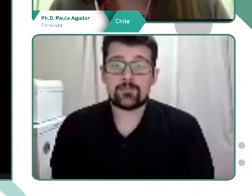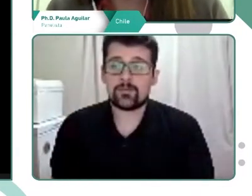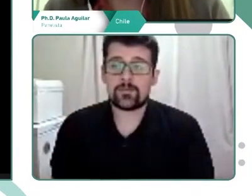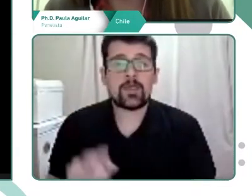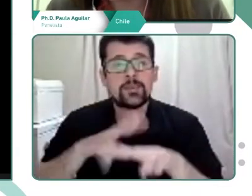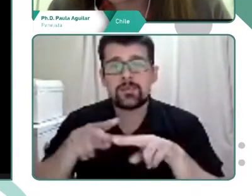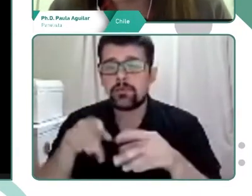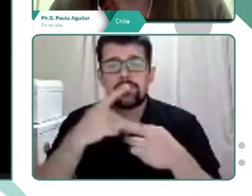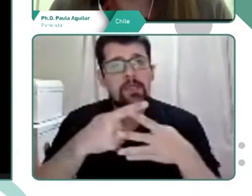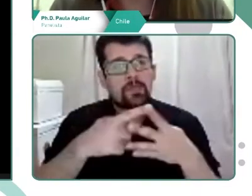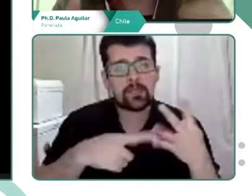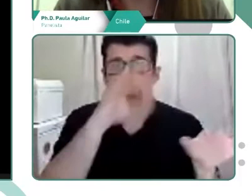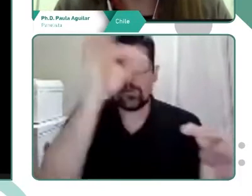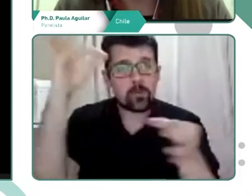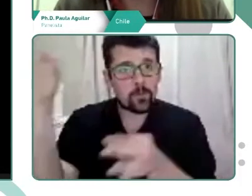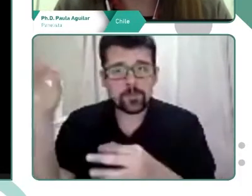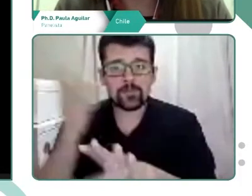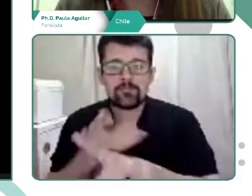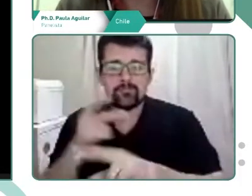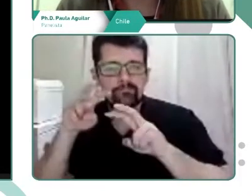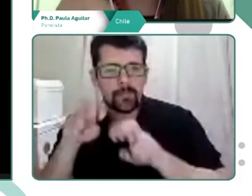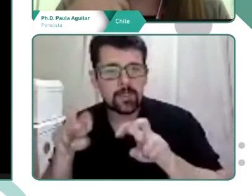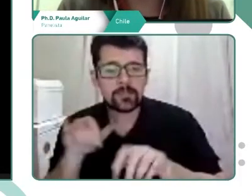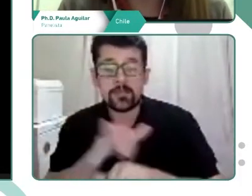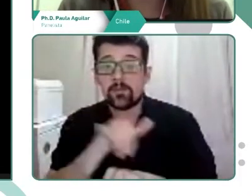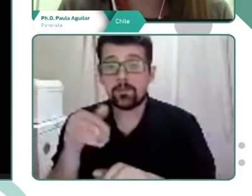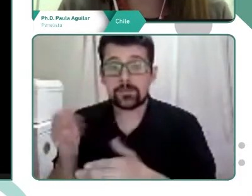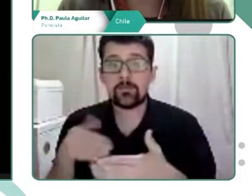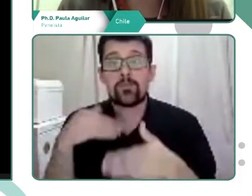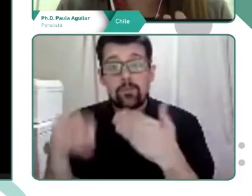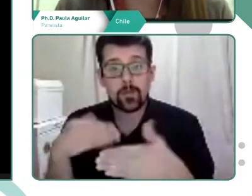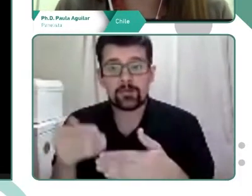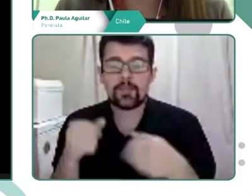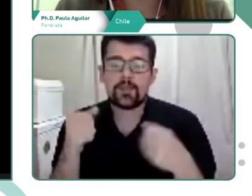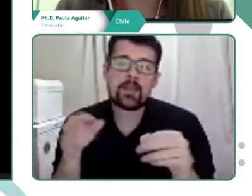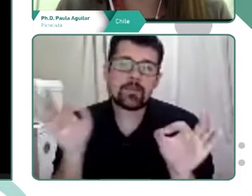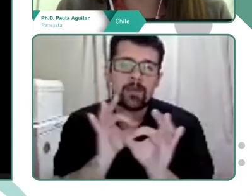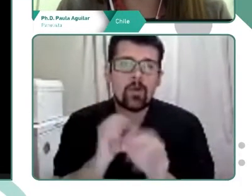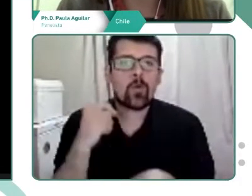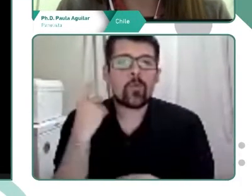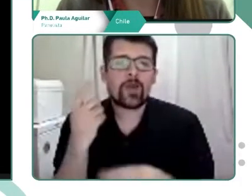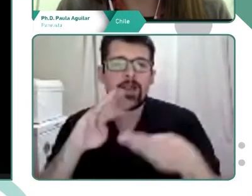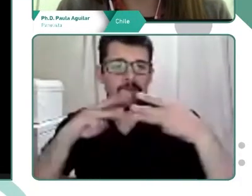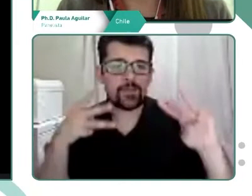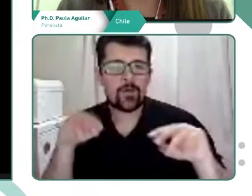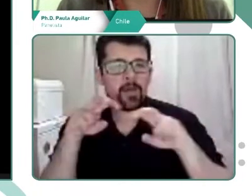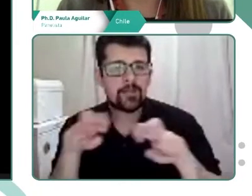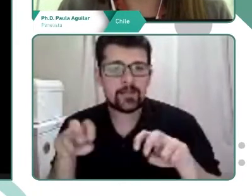de documentos que debemos analizar. Entonces, en la siguiente, por favor, Polet, explicamos cuál es el método de análisis